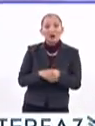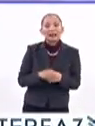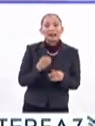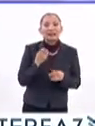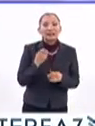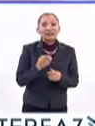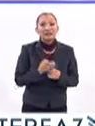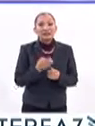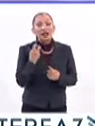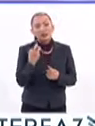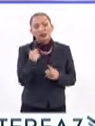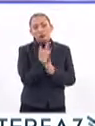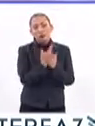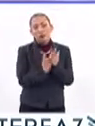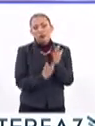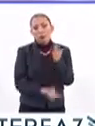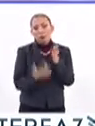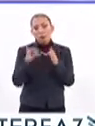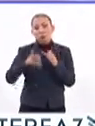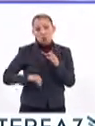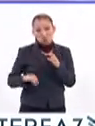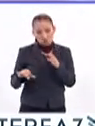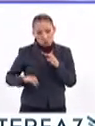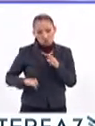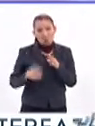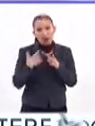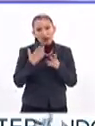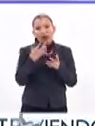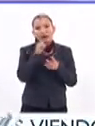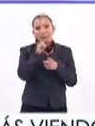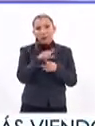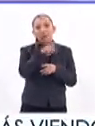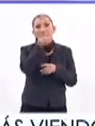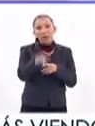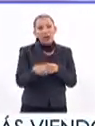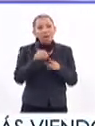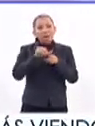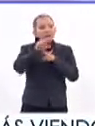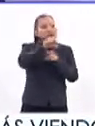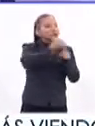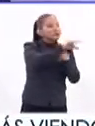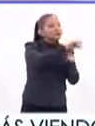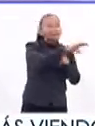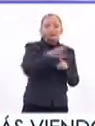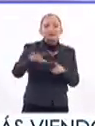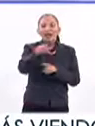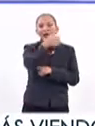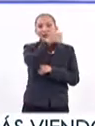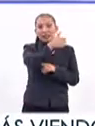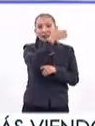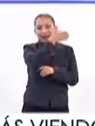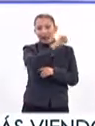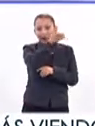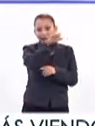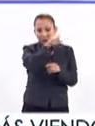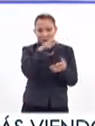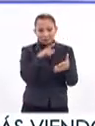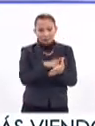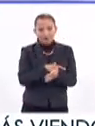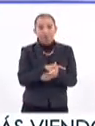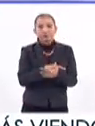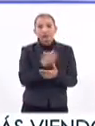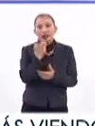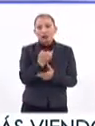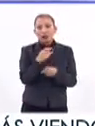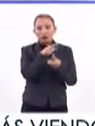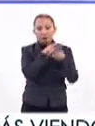es un programa interesante que, por supuesto, va a tener después impacto en seis ejes principales. Entonces,